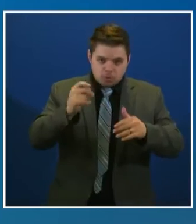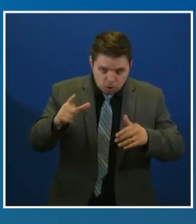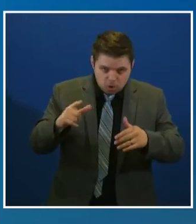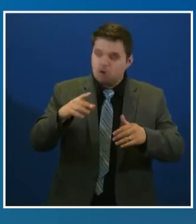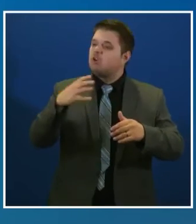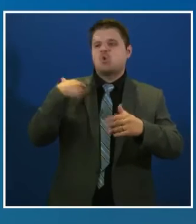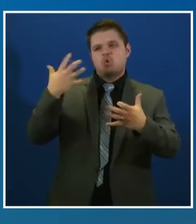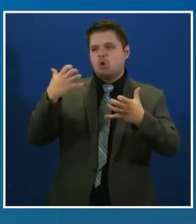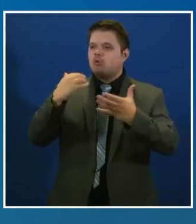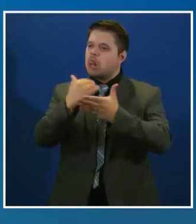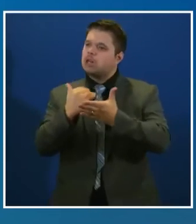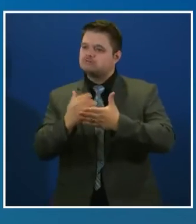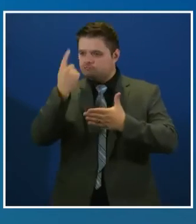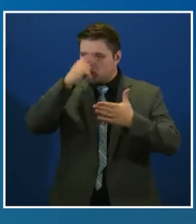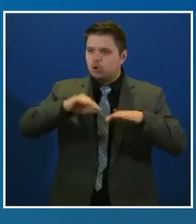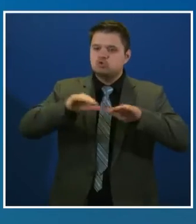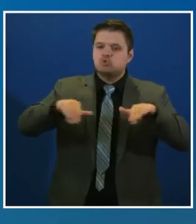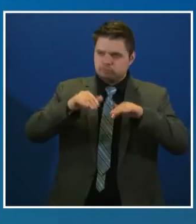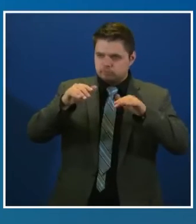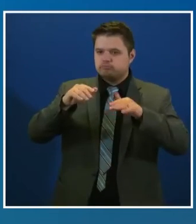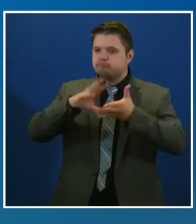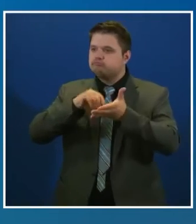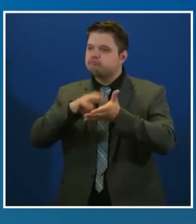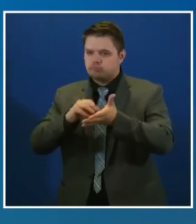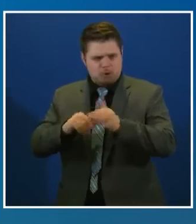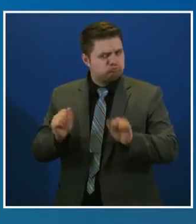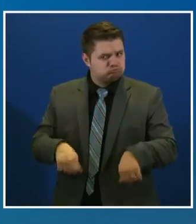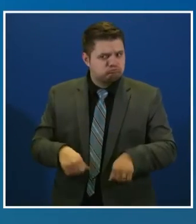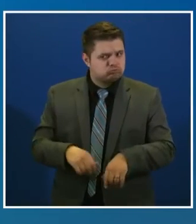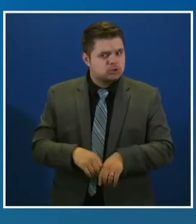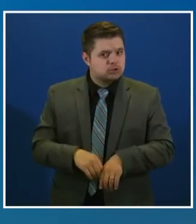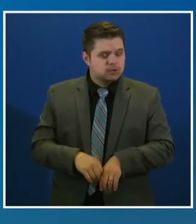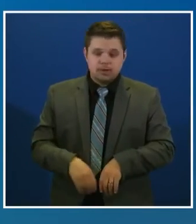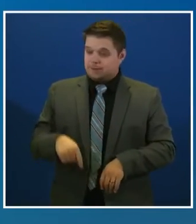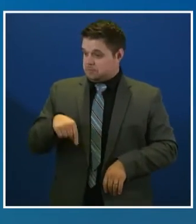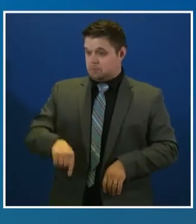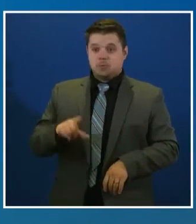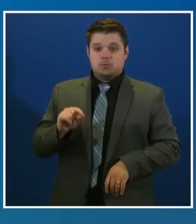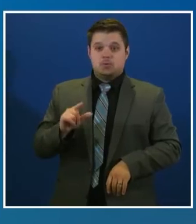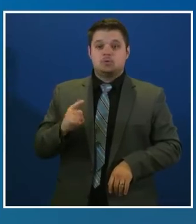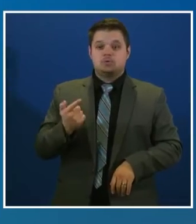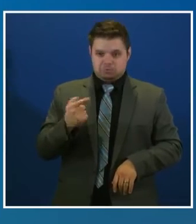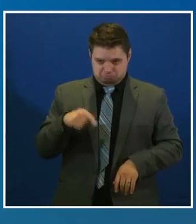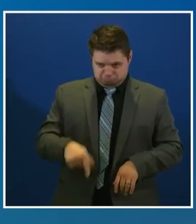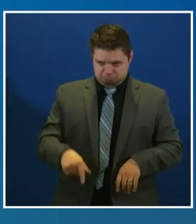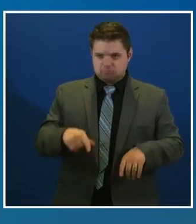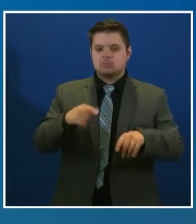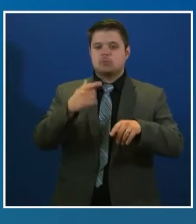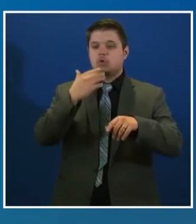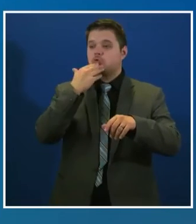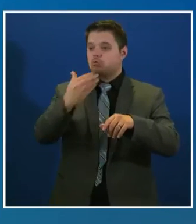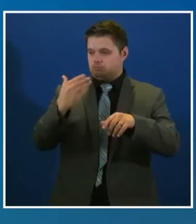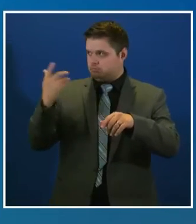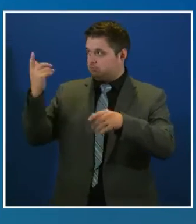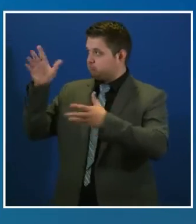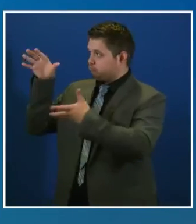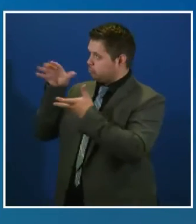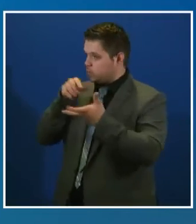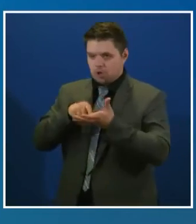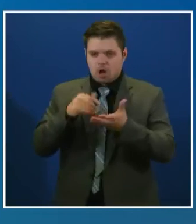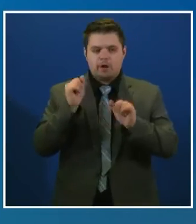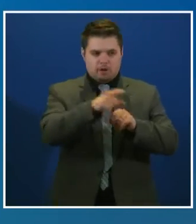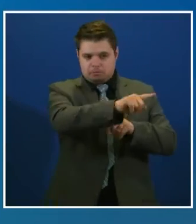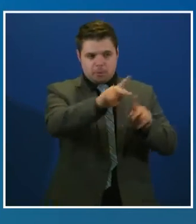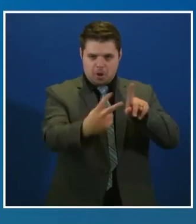Las inscripciones para becas de recreación Everybody Plays Todos Juegan de 2021 ya están abiertas. La beca cubre el